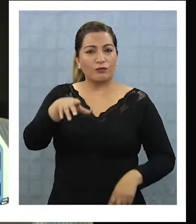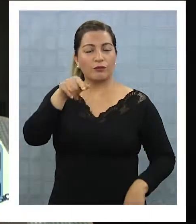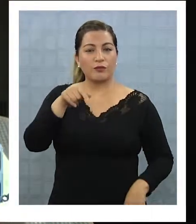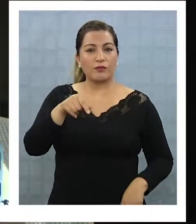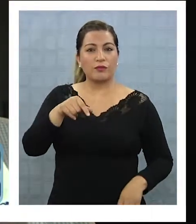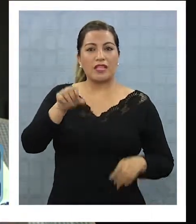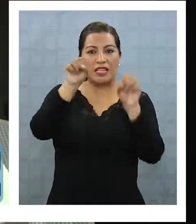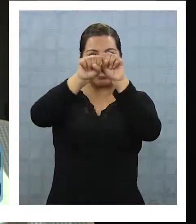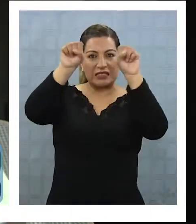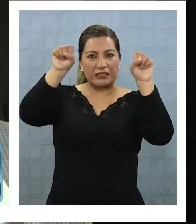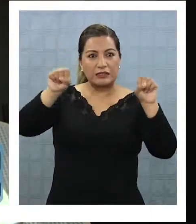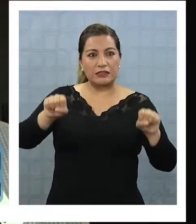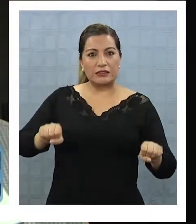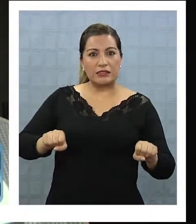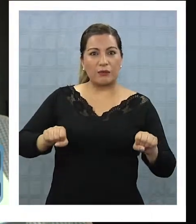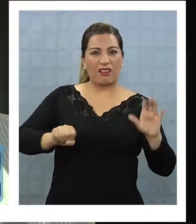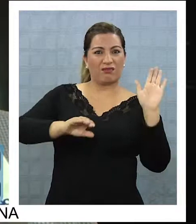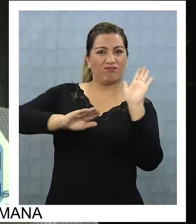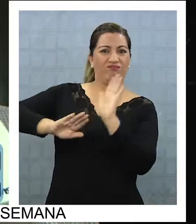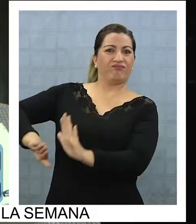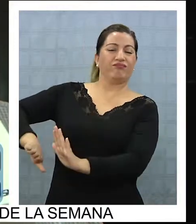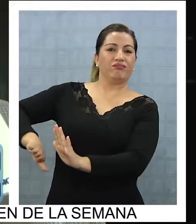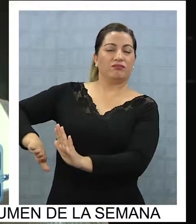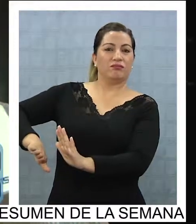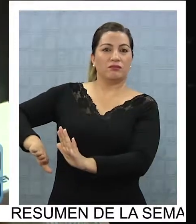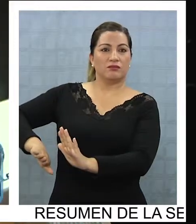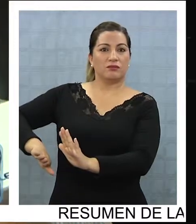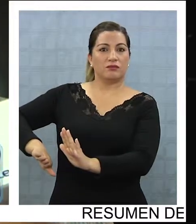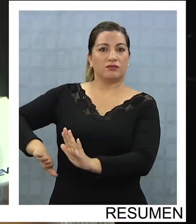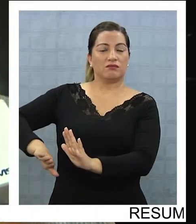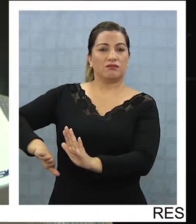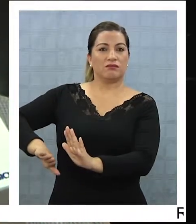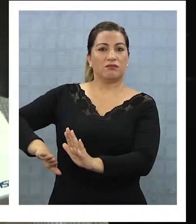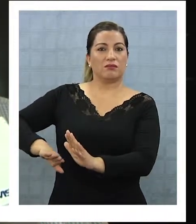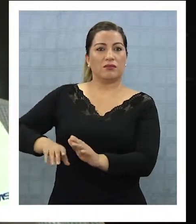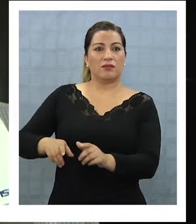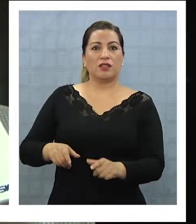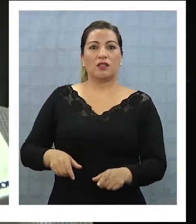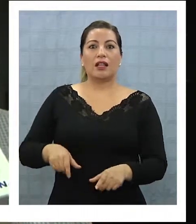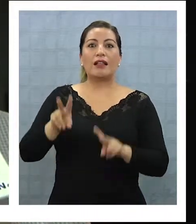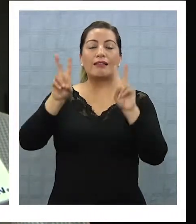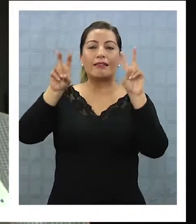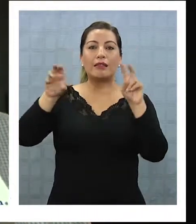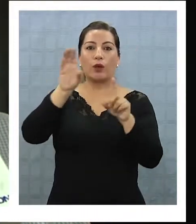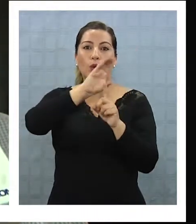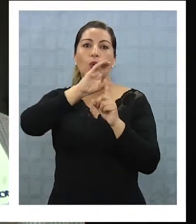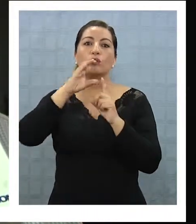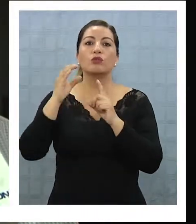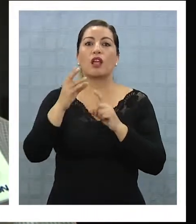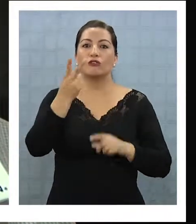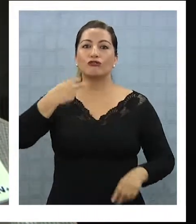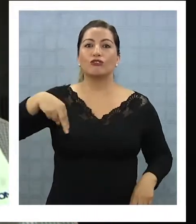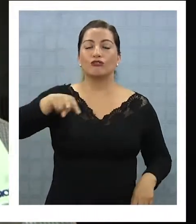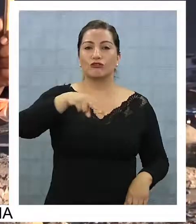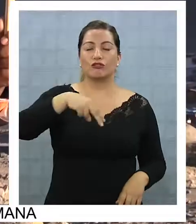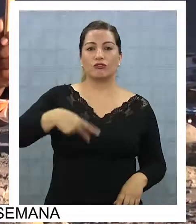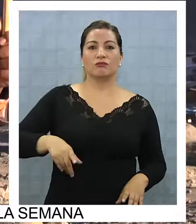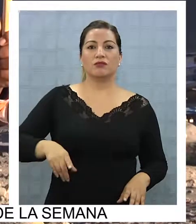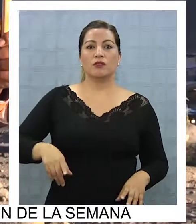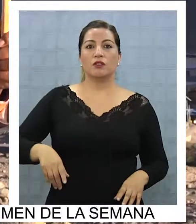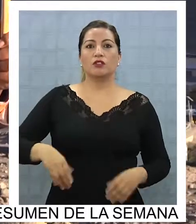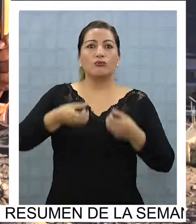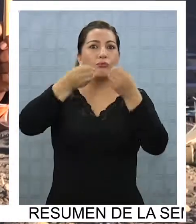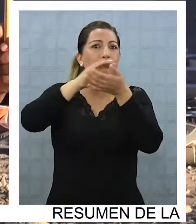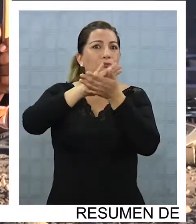sistema de marginación y de desprecio de los elementos culturales propios nuestros,